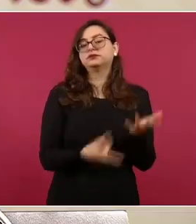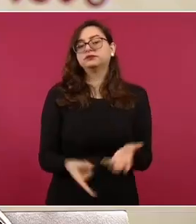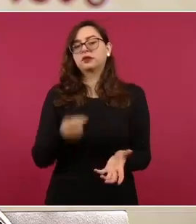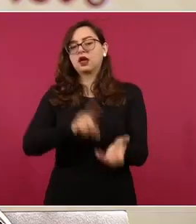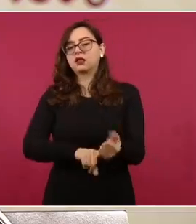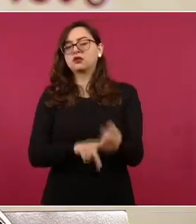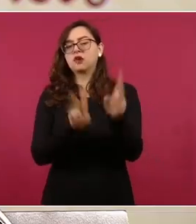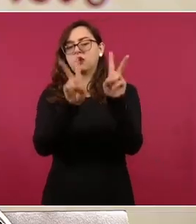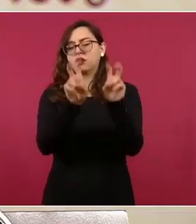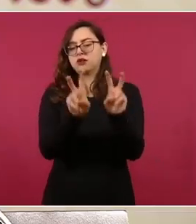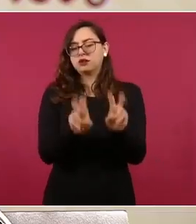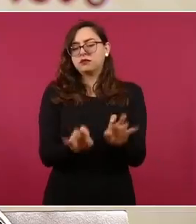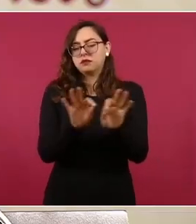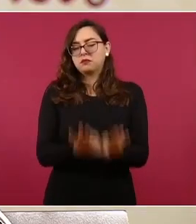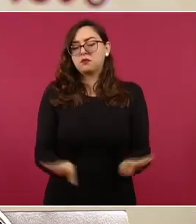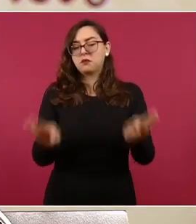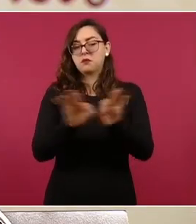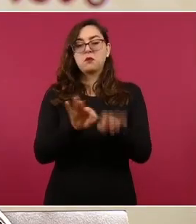esta cumbre?